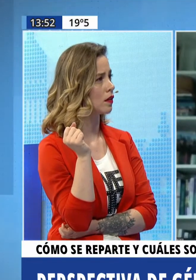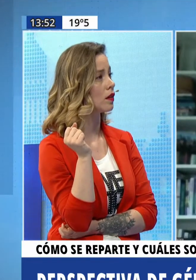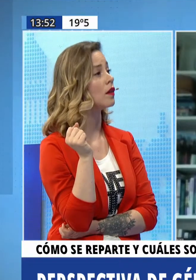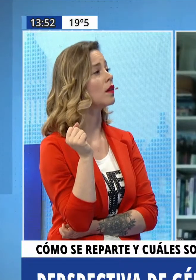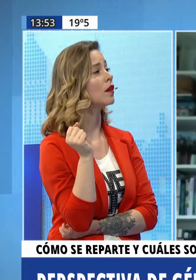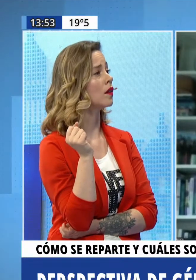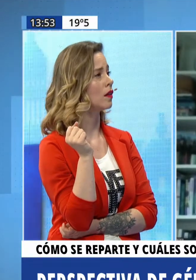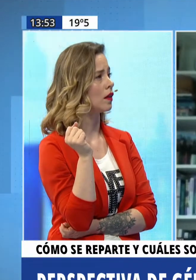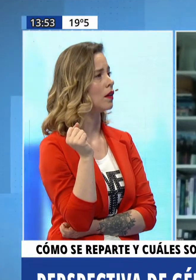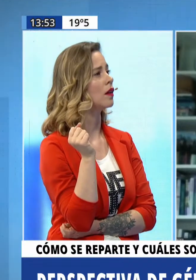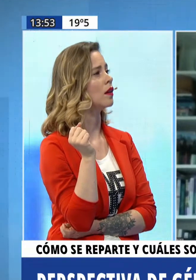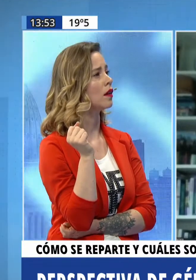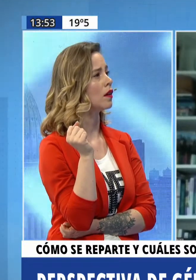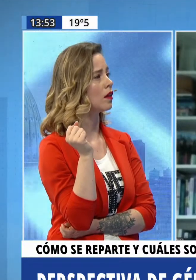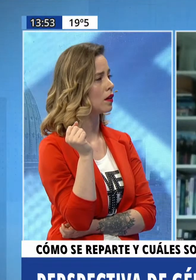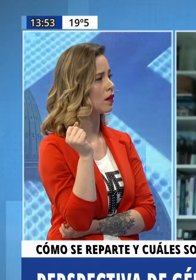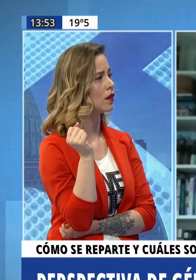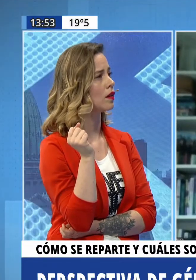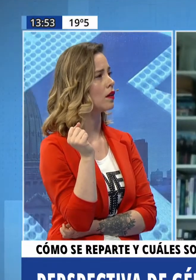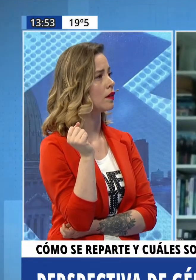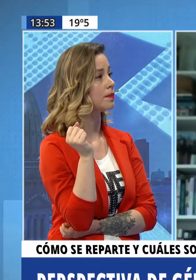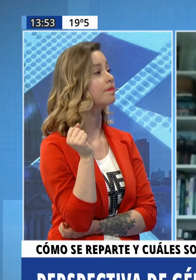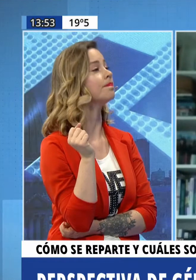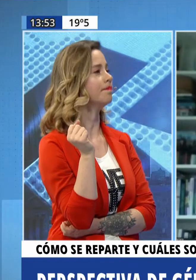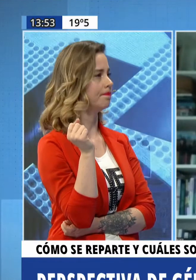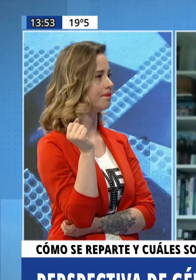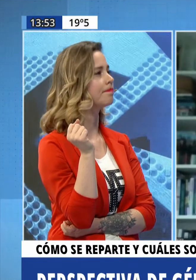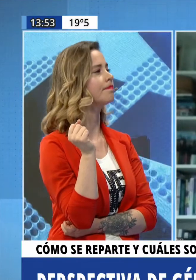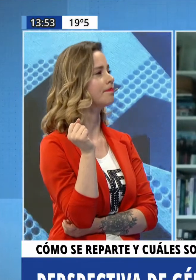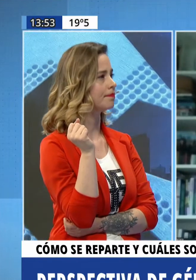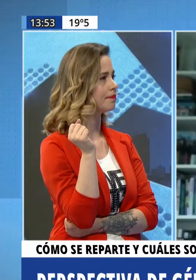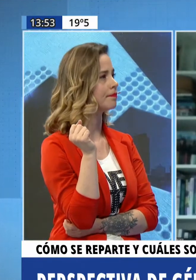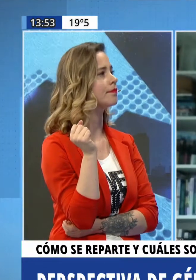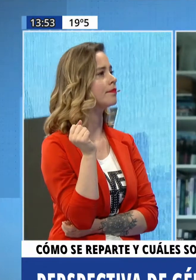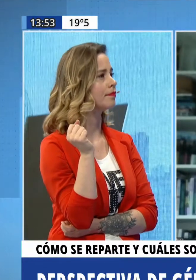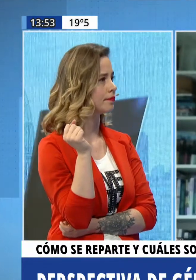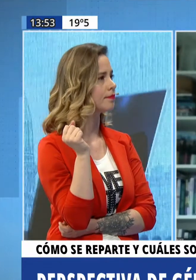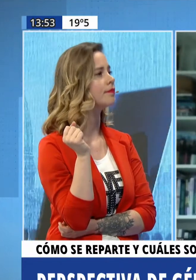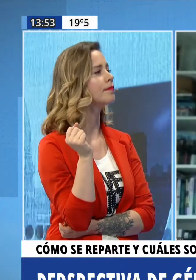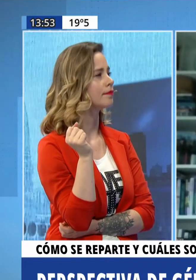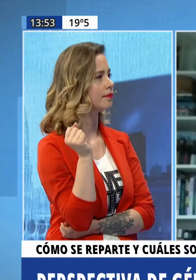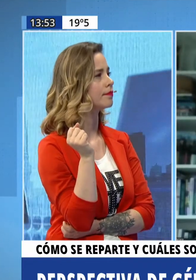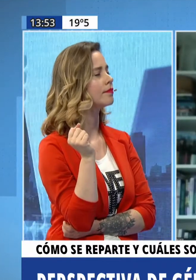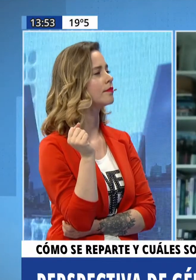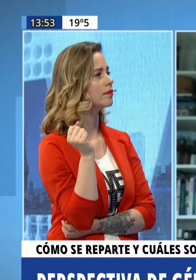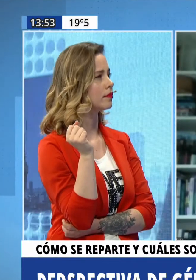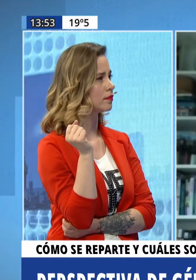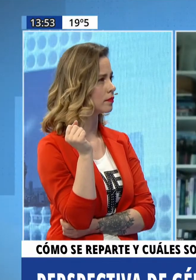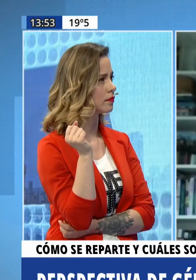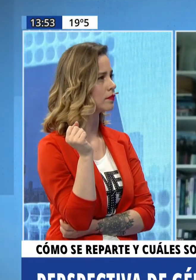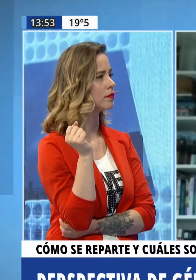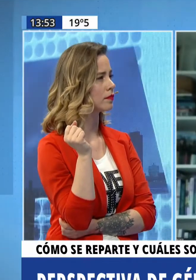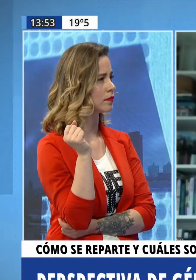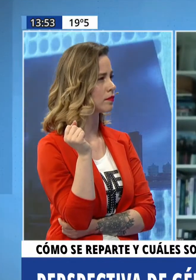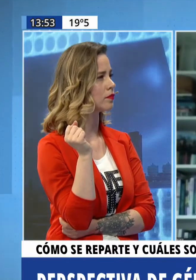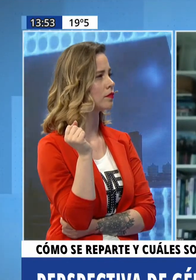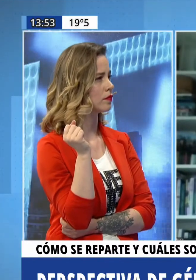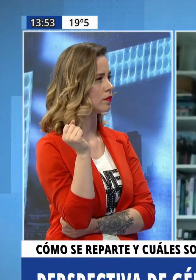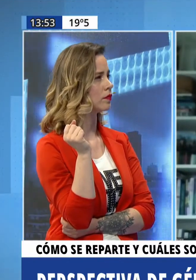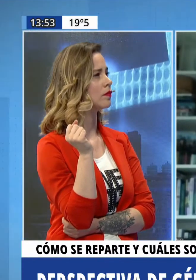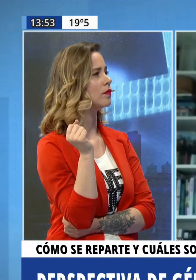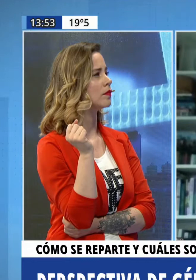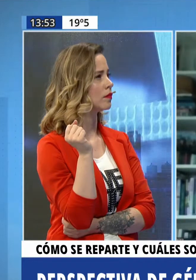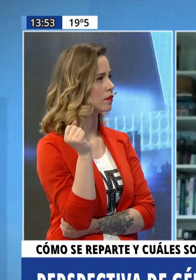género esto que incluye moratoria previsional asignación universal por hijo asignación universal por embarazo